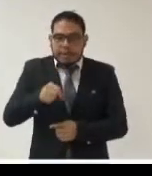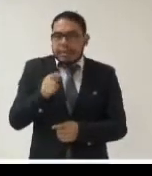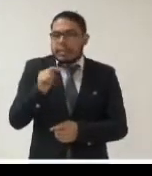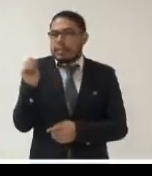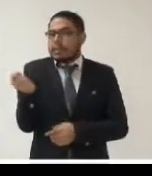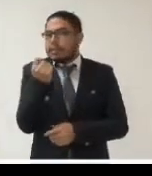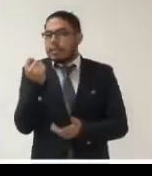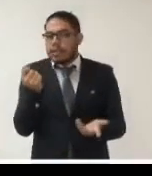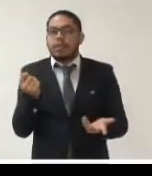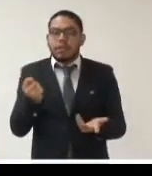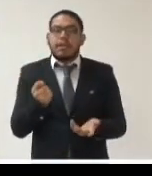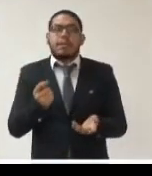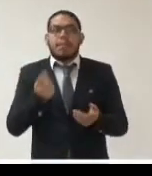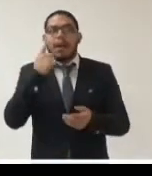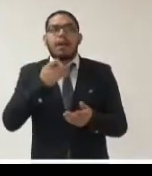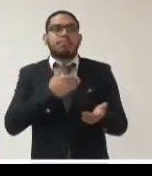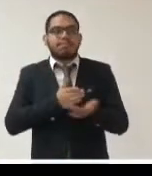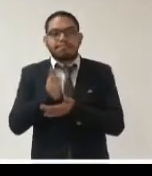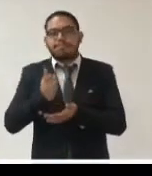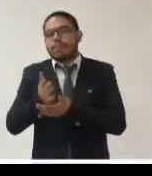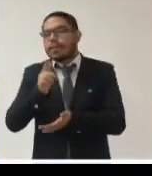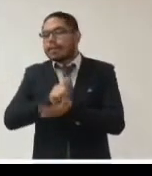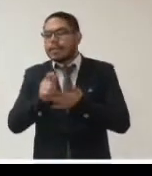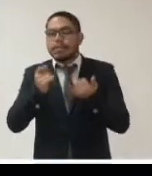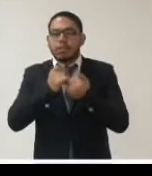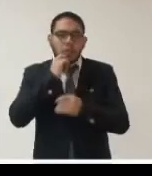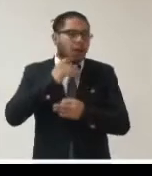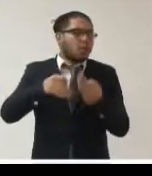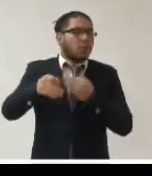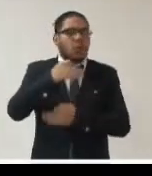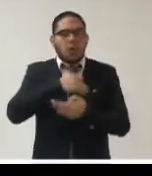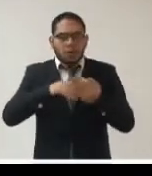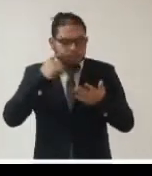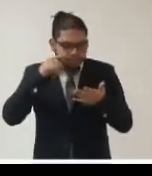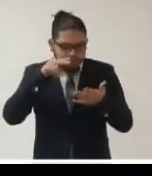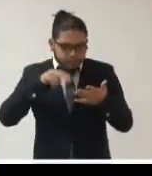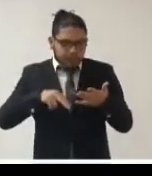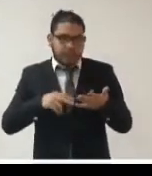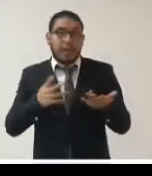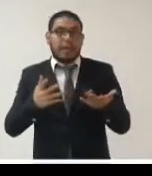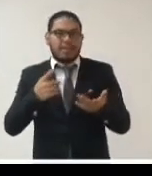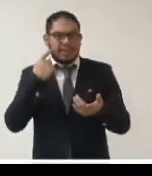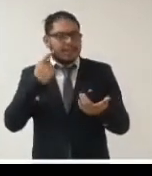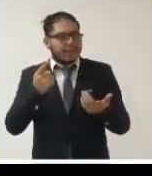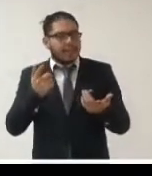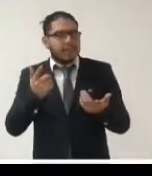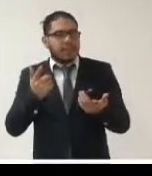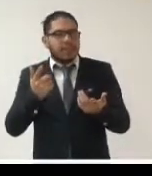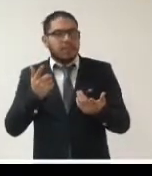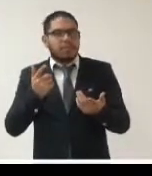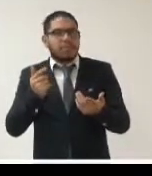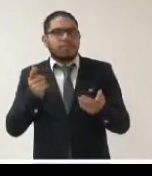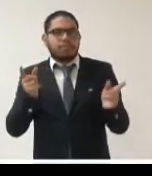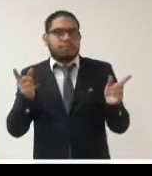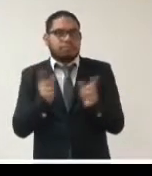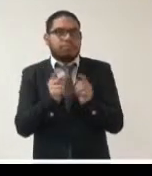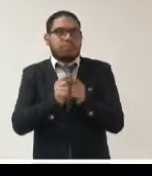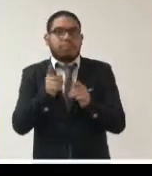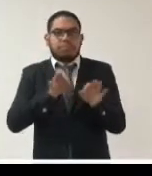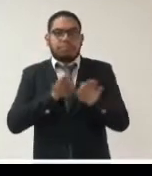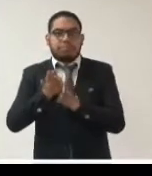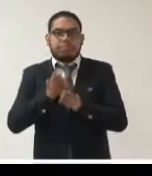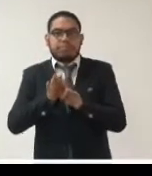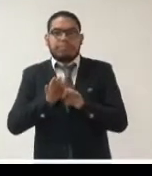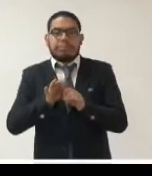transparencia y acceso a la información pública que esperamos vea la luz en corto tiempo a decir de nuestras conversaciones y trabajos